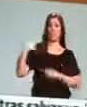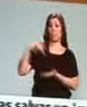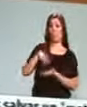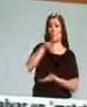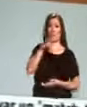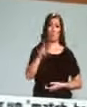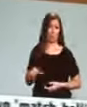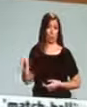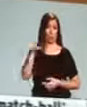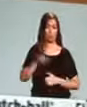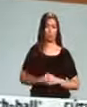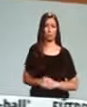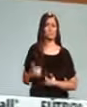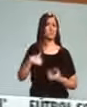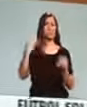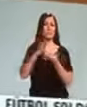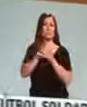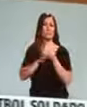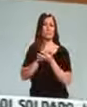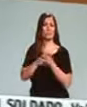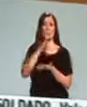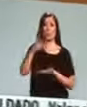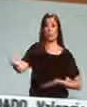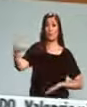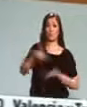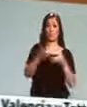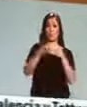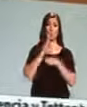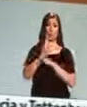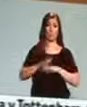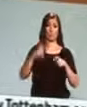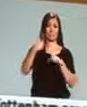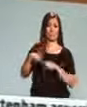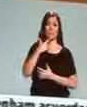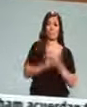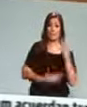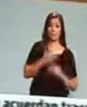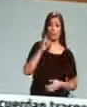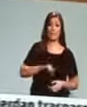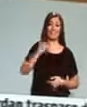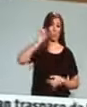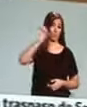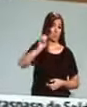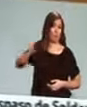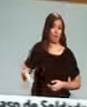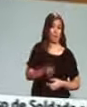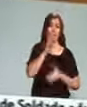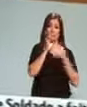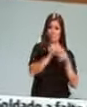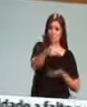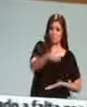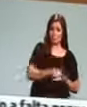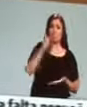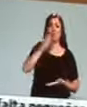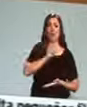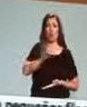24 de julio. Me refiero a las formuladas por los grupos parlamentarios mixto y la izquierda plural por un lado